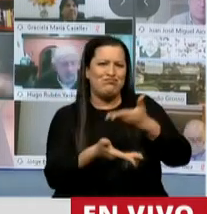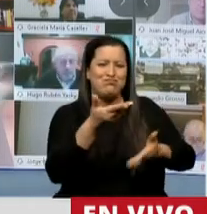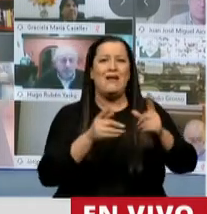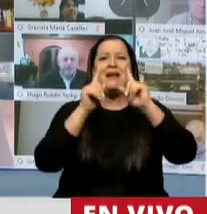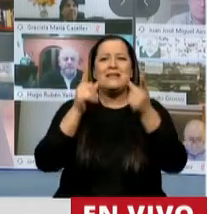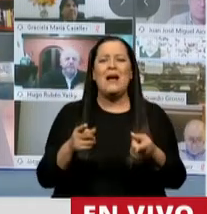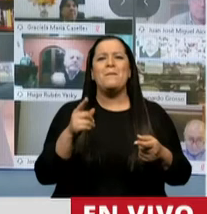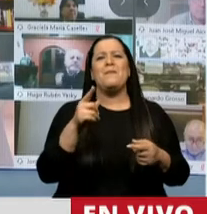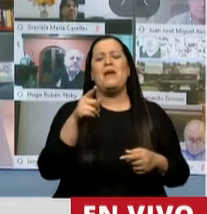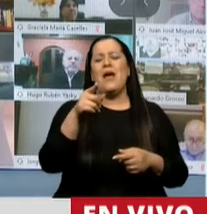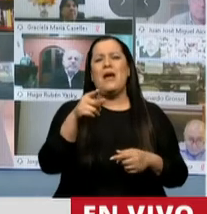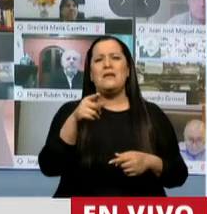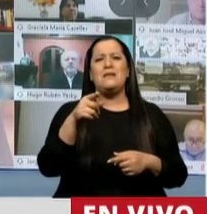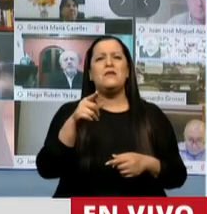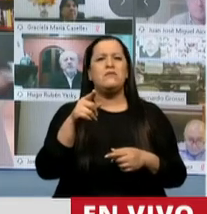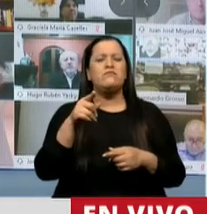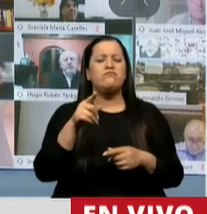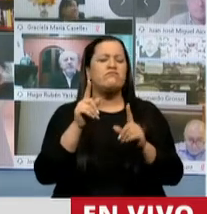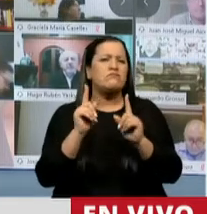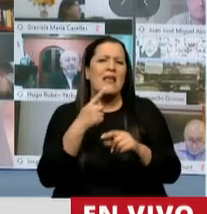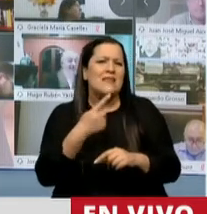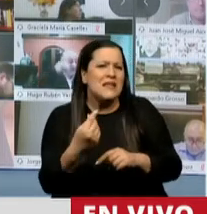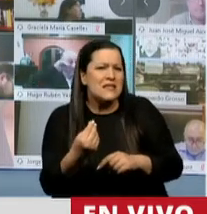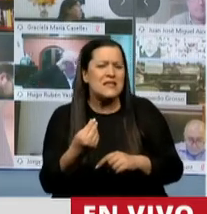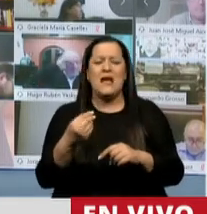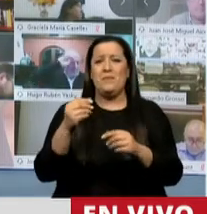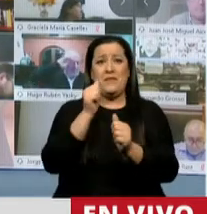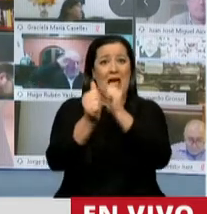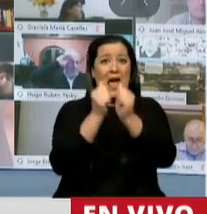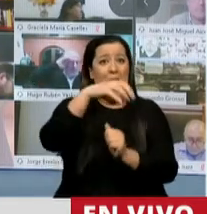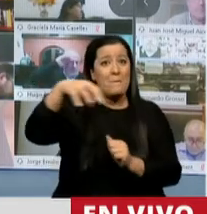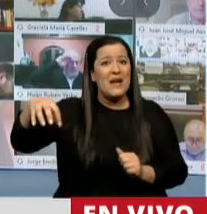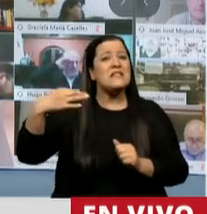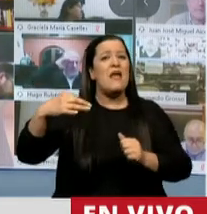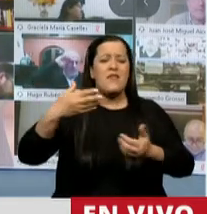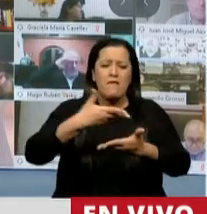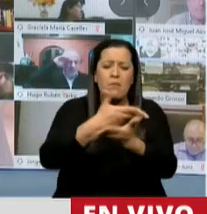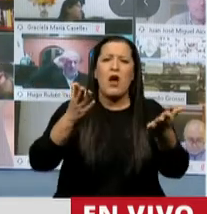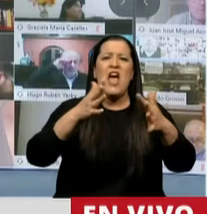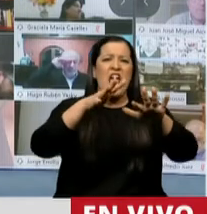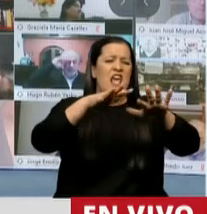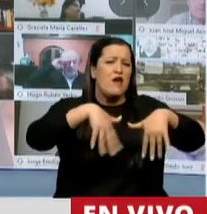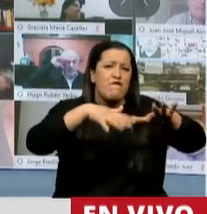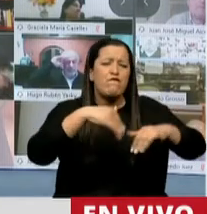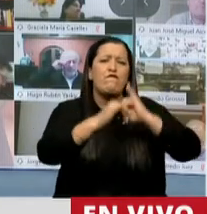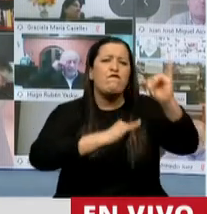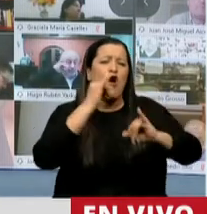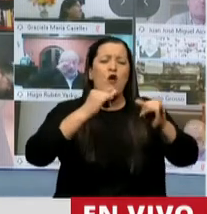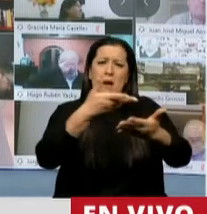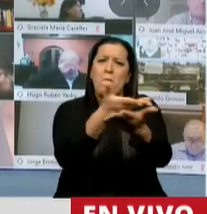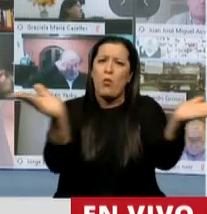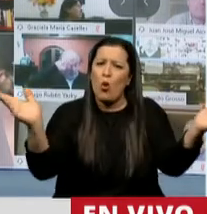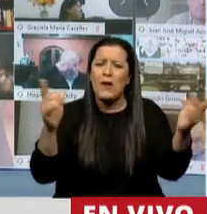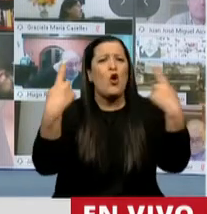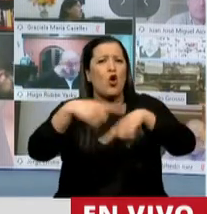OCDE al respecto se propone que las empresas hagan públicos informes de los beneficios obtenidos